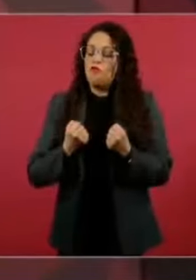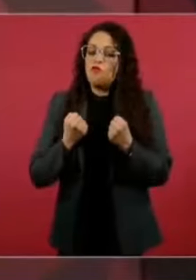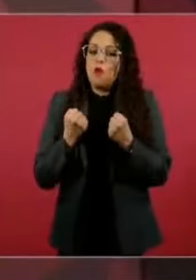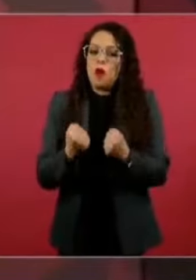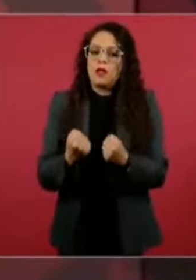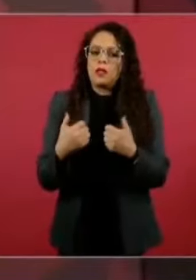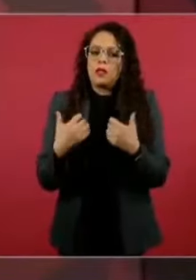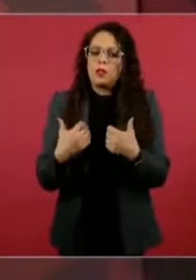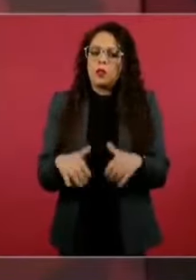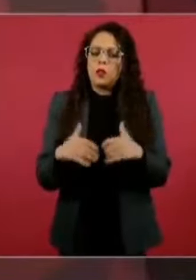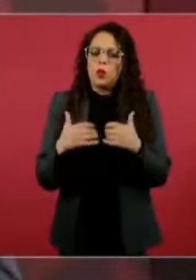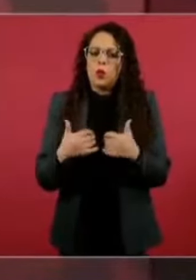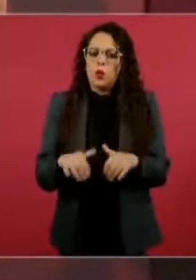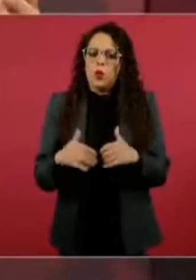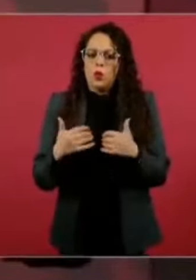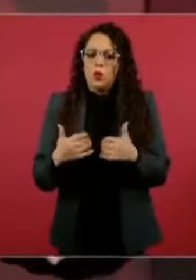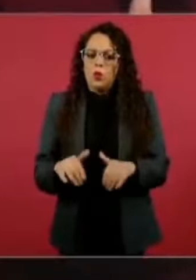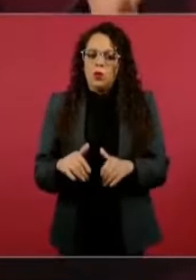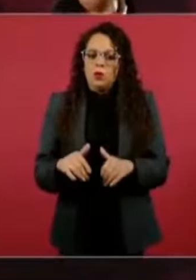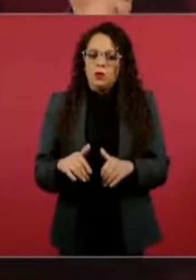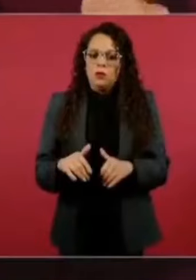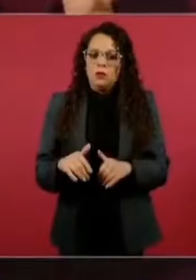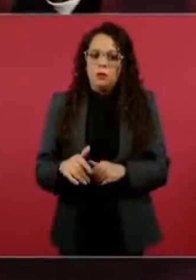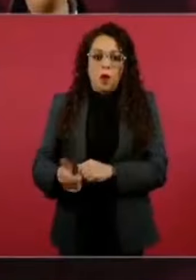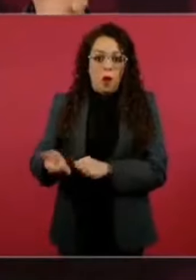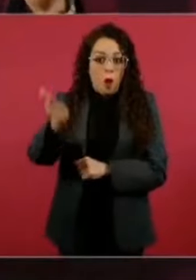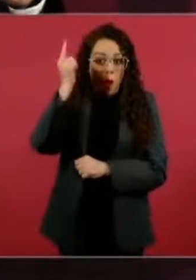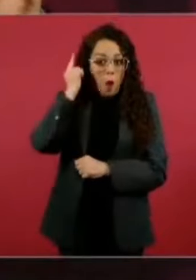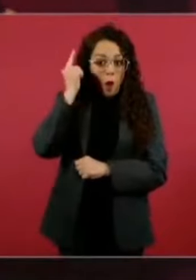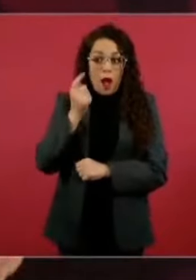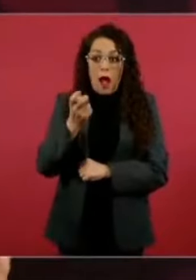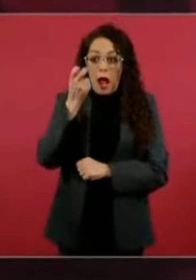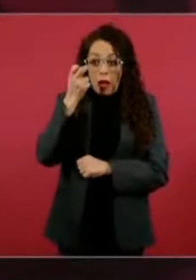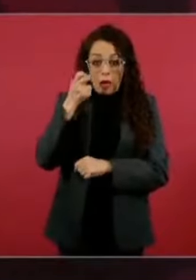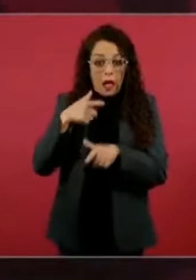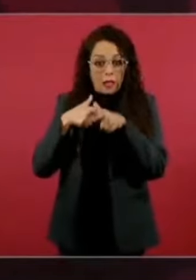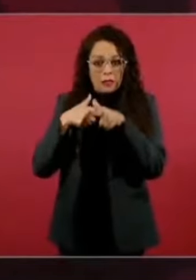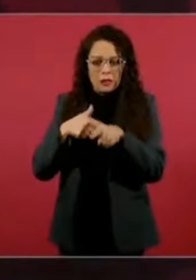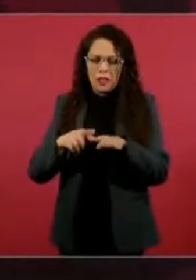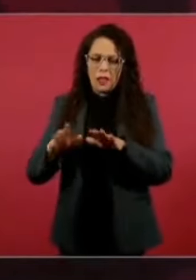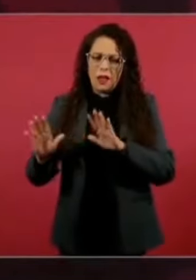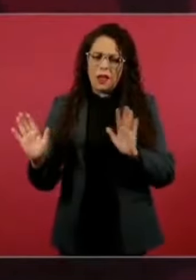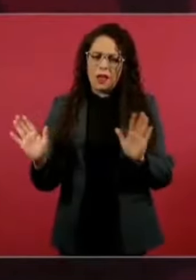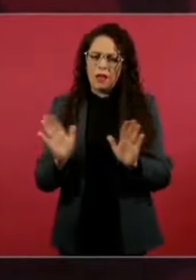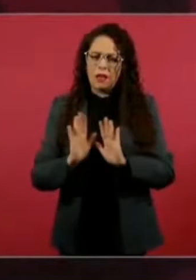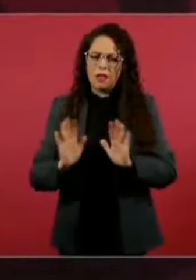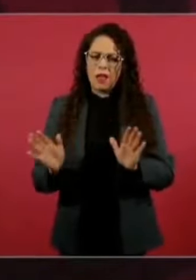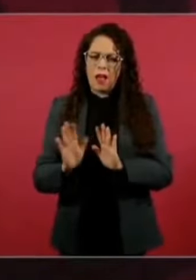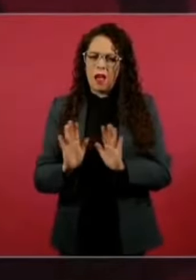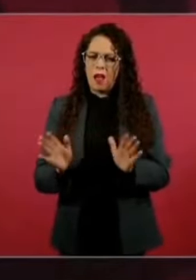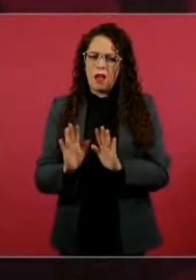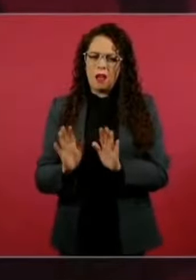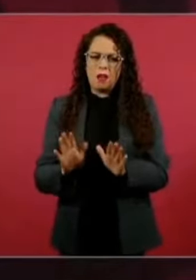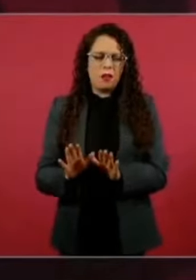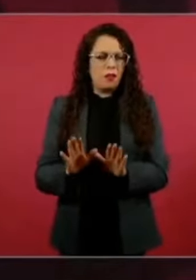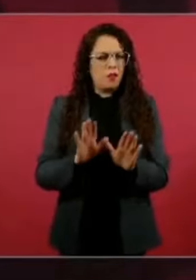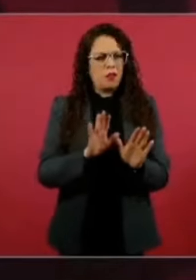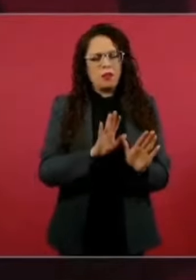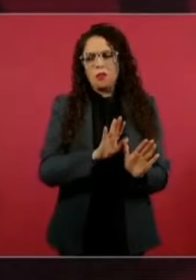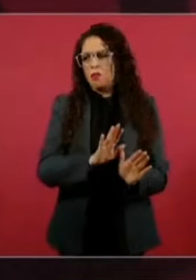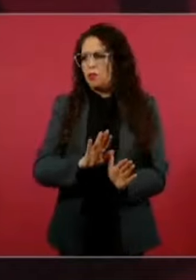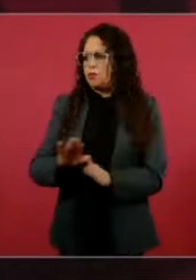Ojalá y eso se aleje, se aleje, que no